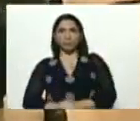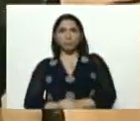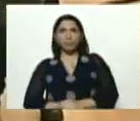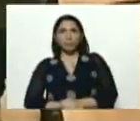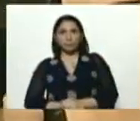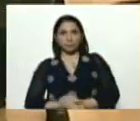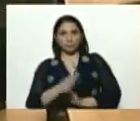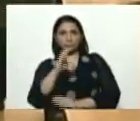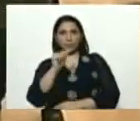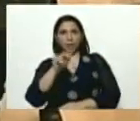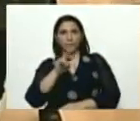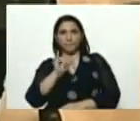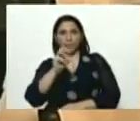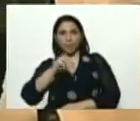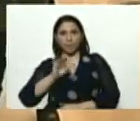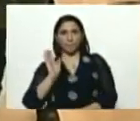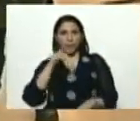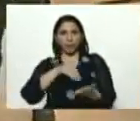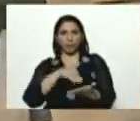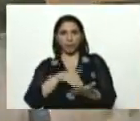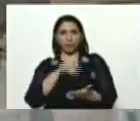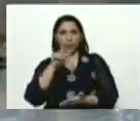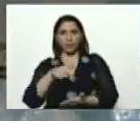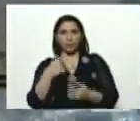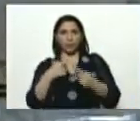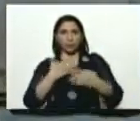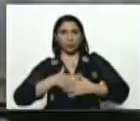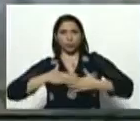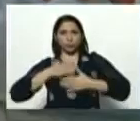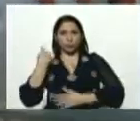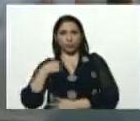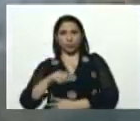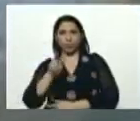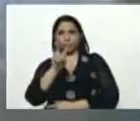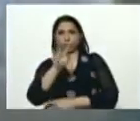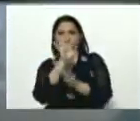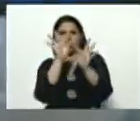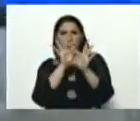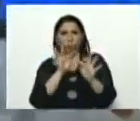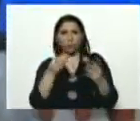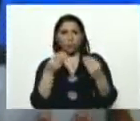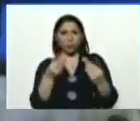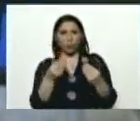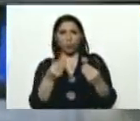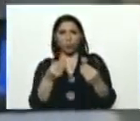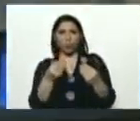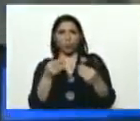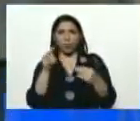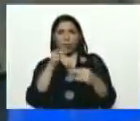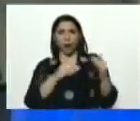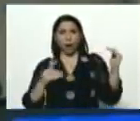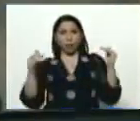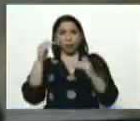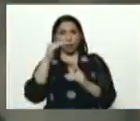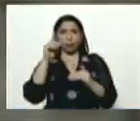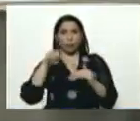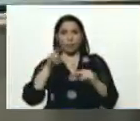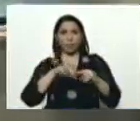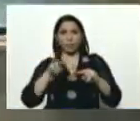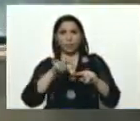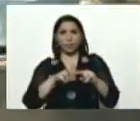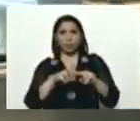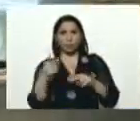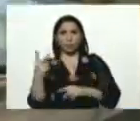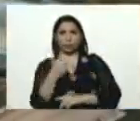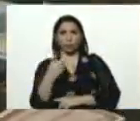Cabin en Maracay. Y entre sus bondades tiene dos modos, el modo adulto y el modo niño, que son dos